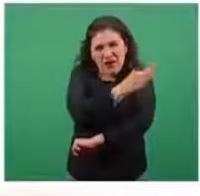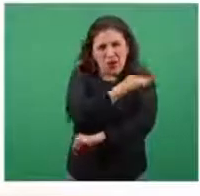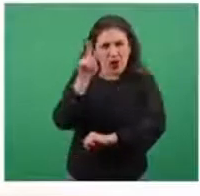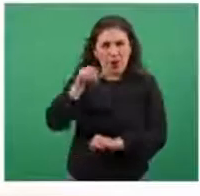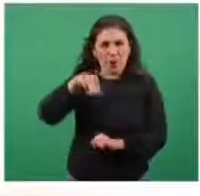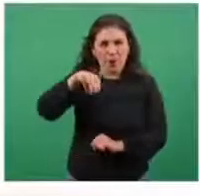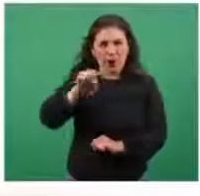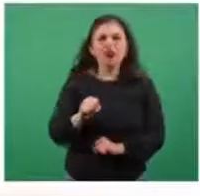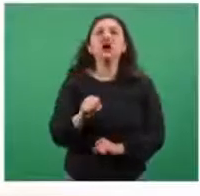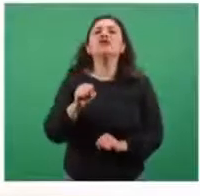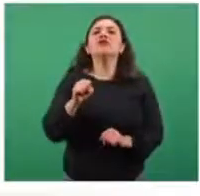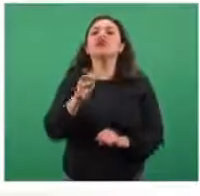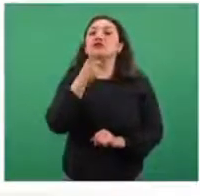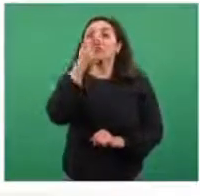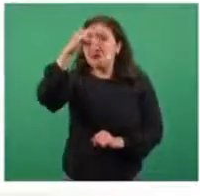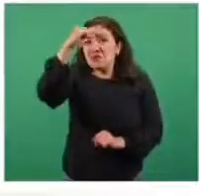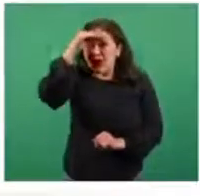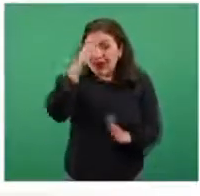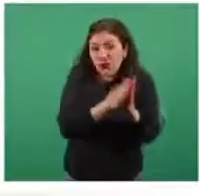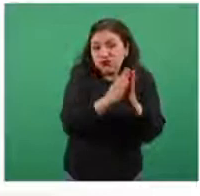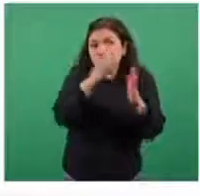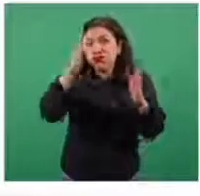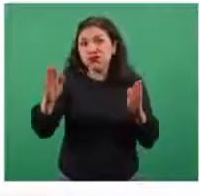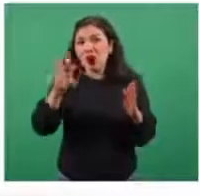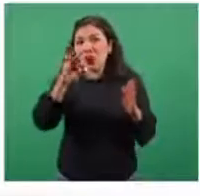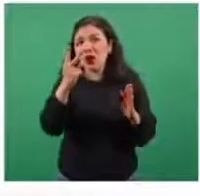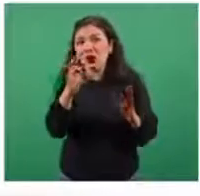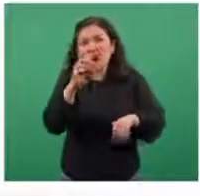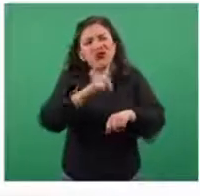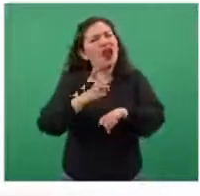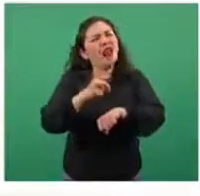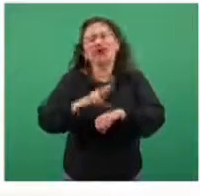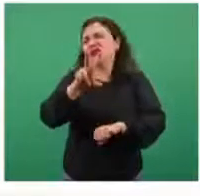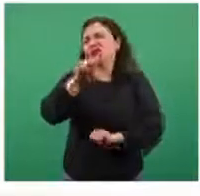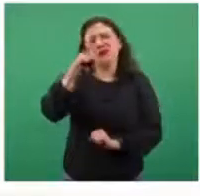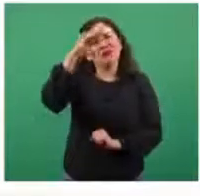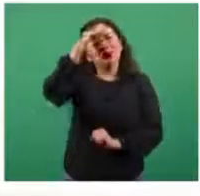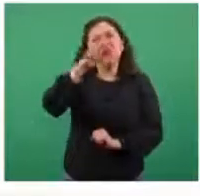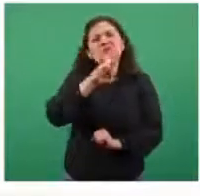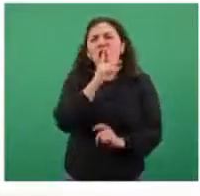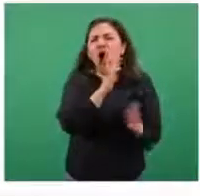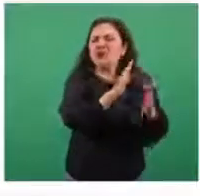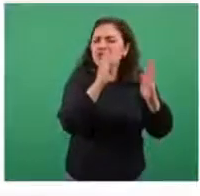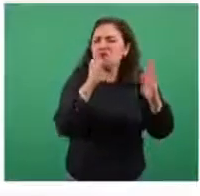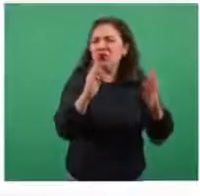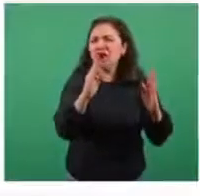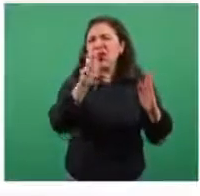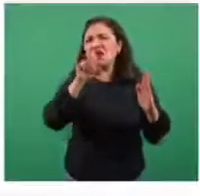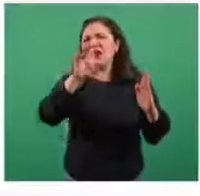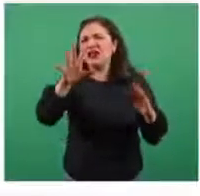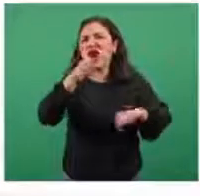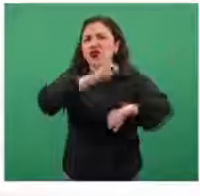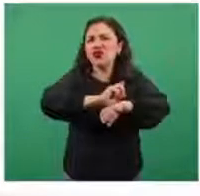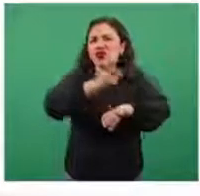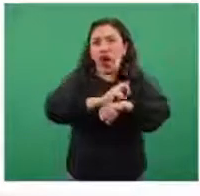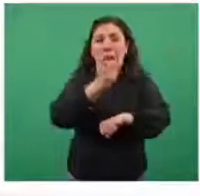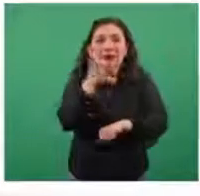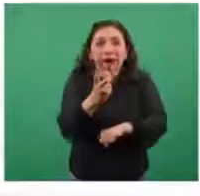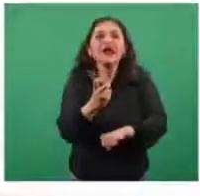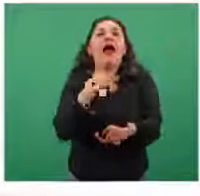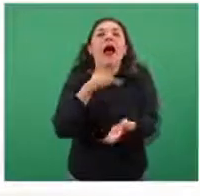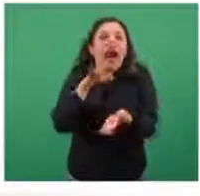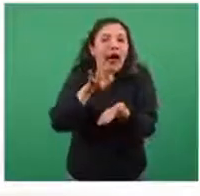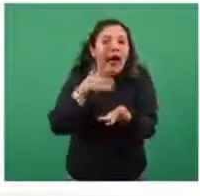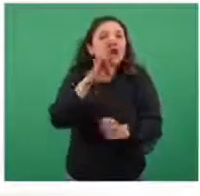se consideró no irnos hasta los 42, sino considerar alrededor del día 35. Eso nos ha dado flexibilidad